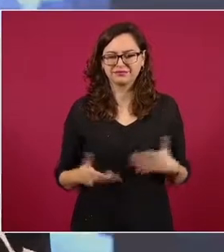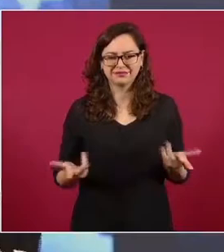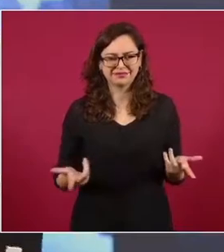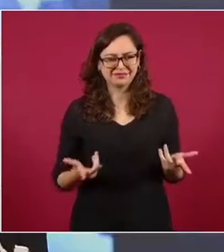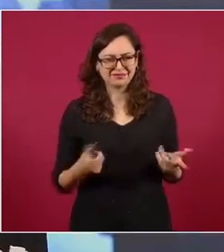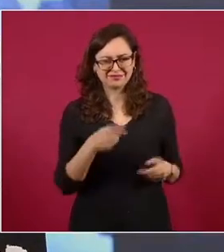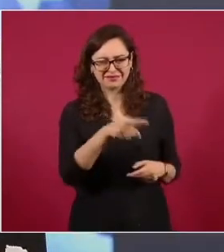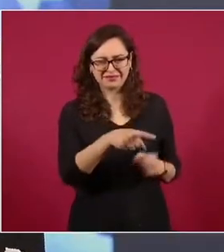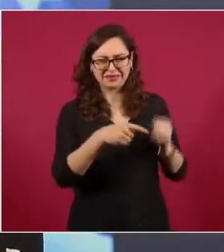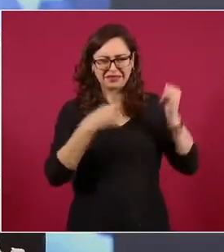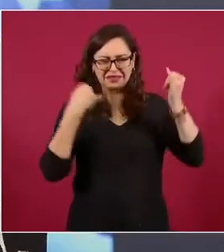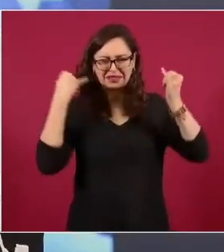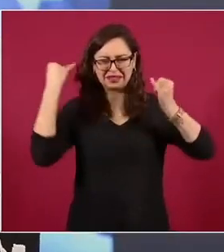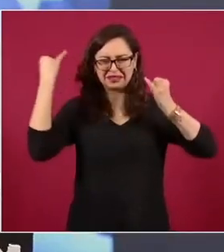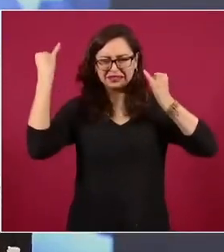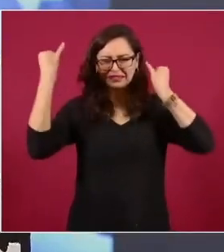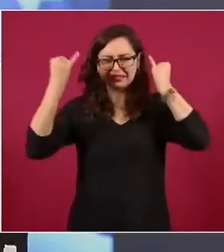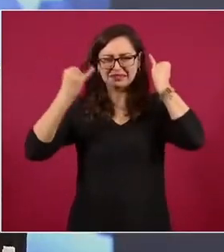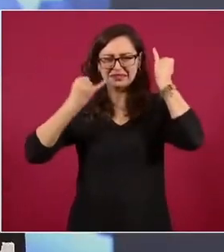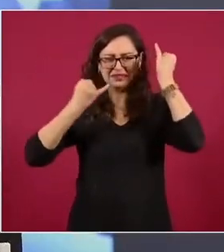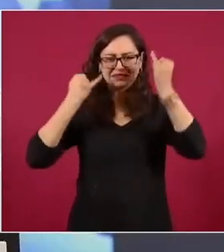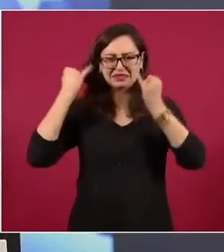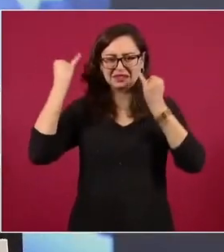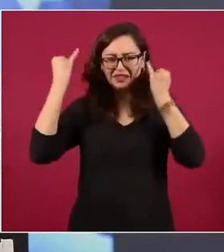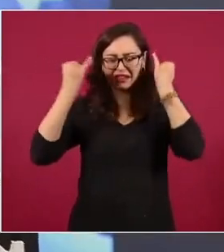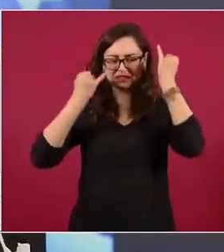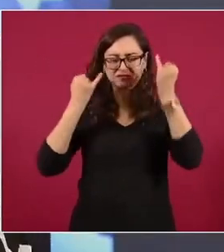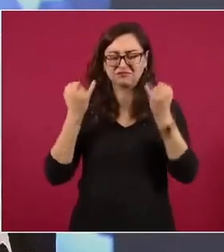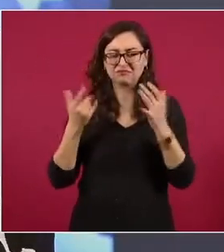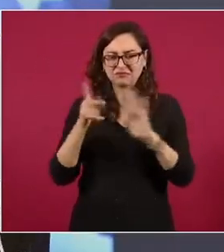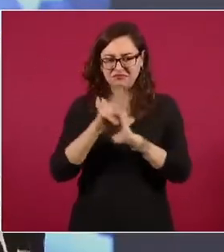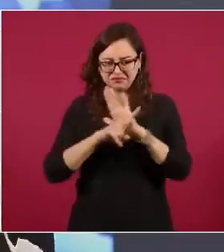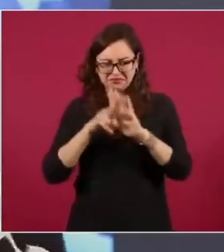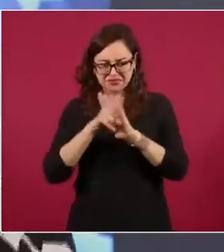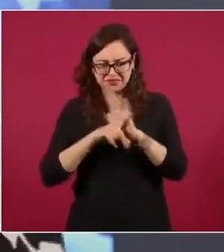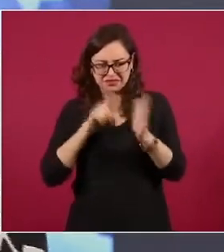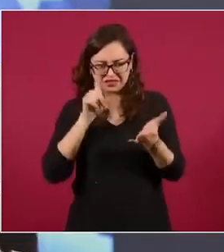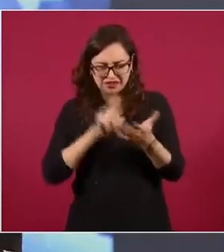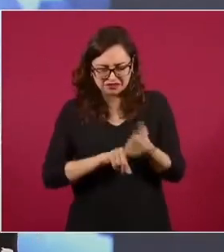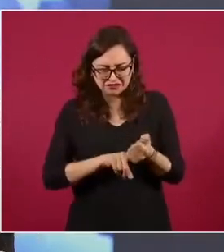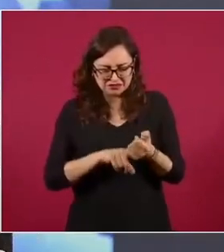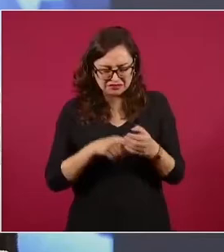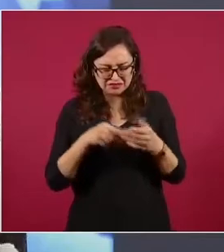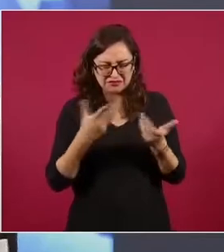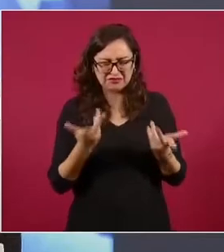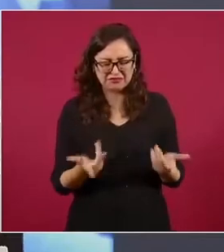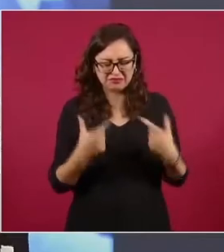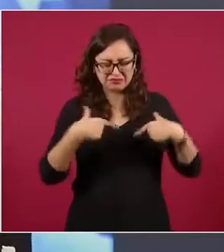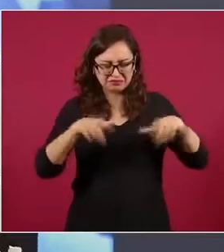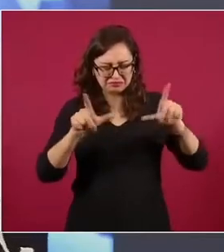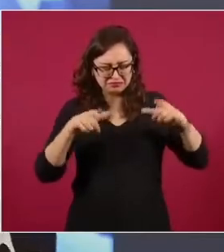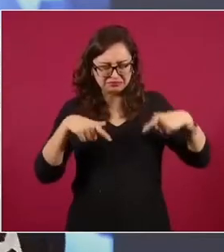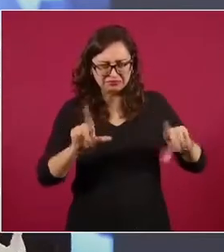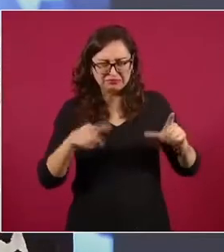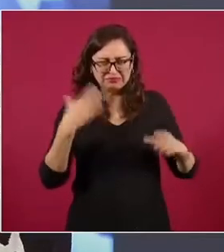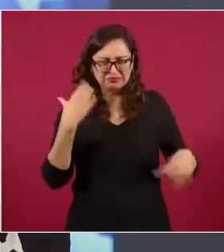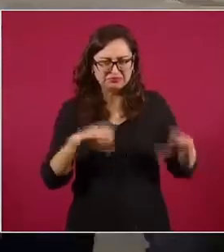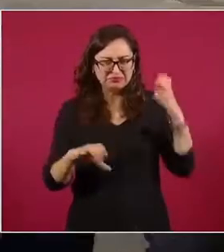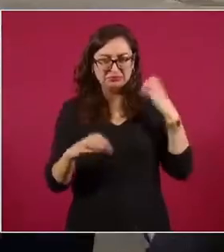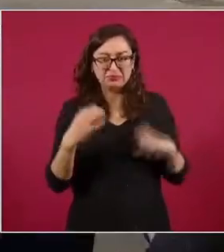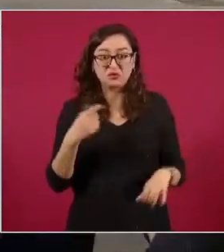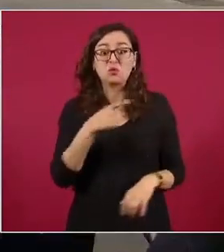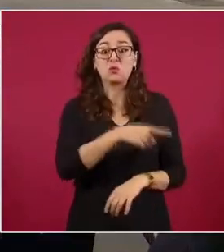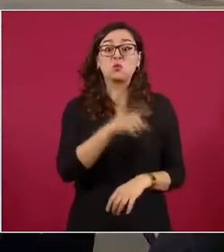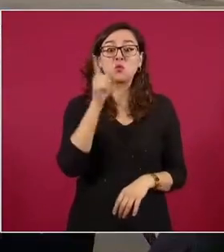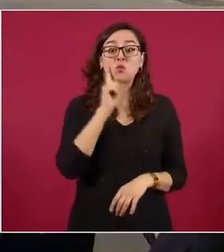algunos de los comentarios publicados en los videos. Llamó la atención las publicaciones de Alessandra Rojo de la